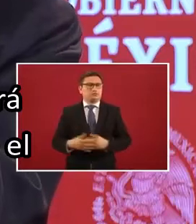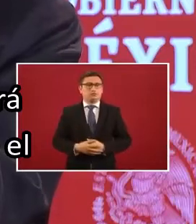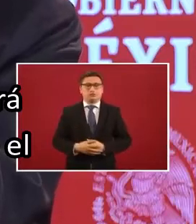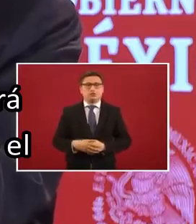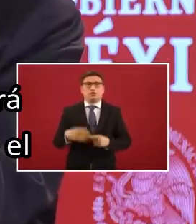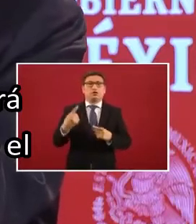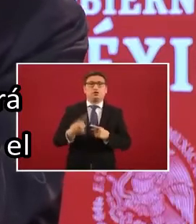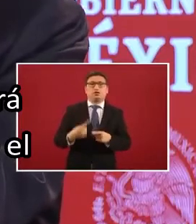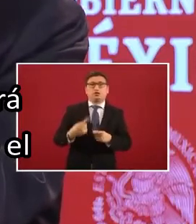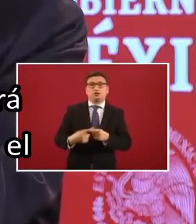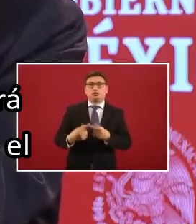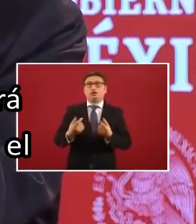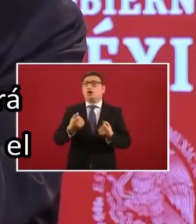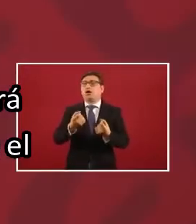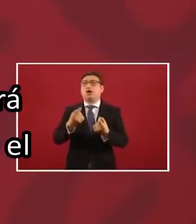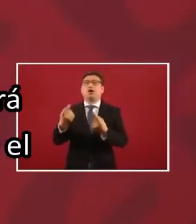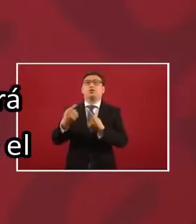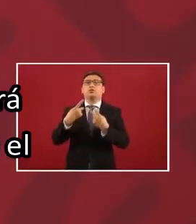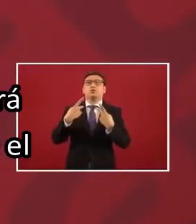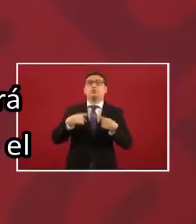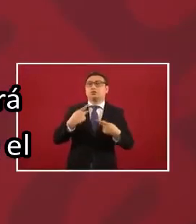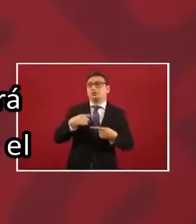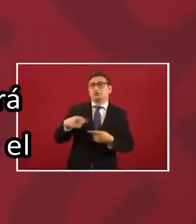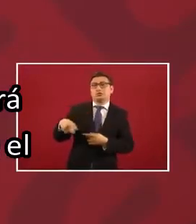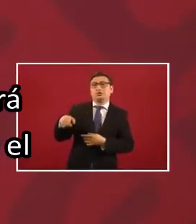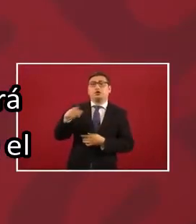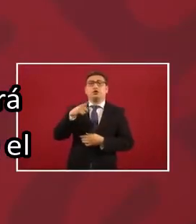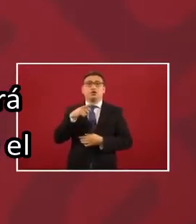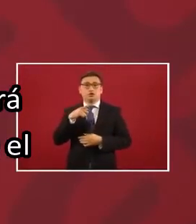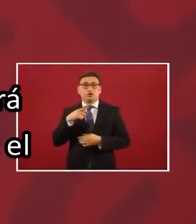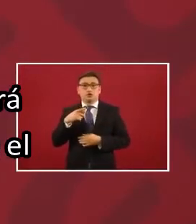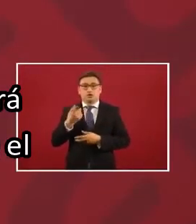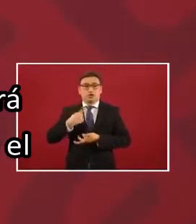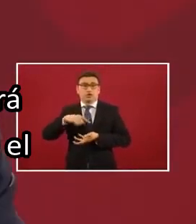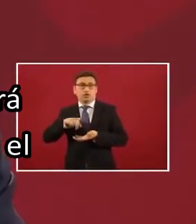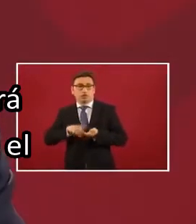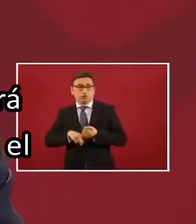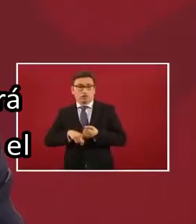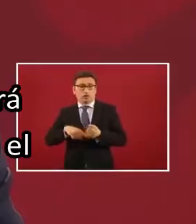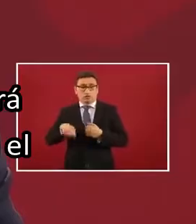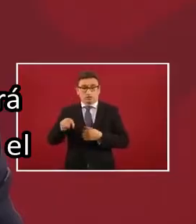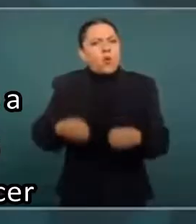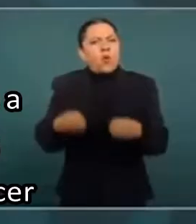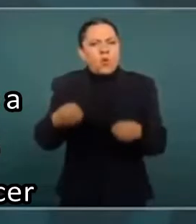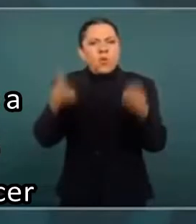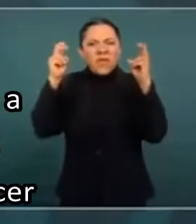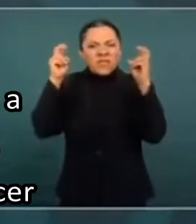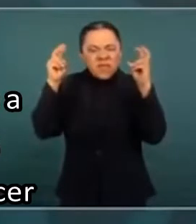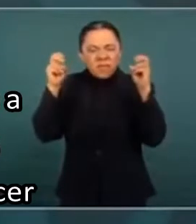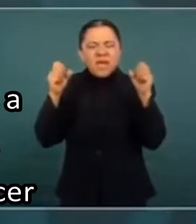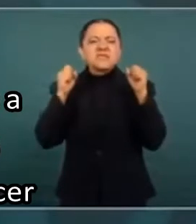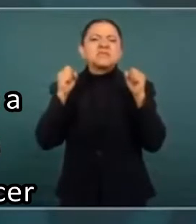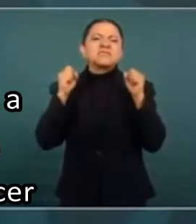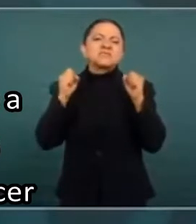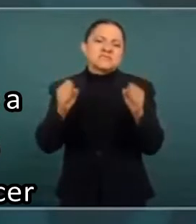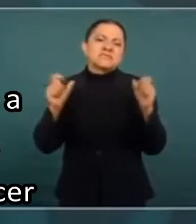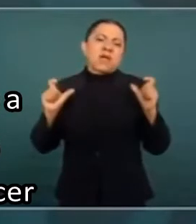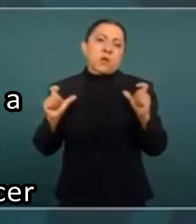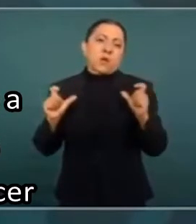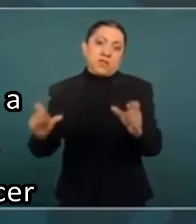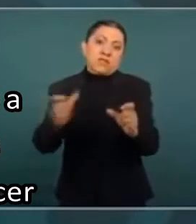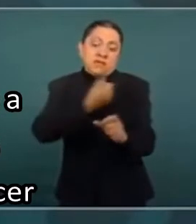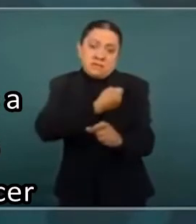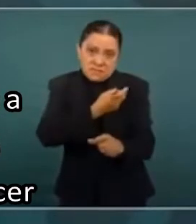al Ejecutivo, propondrá una mujer indígena para que ocupe el cargo de titular del CONAPRED. En la misma mañanera, el gobernador de Morelos,